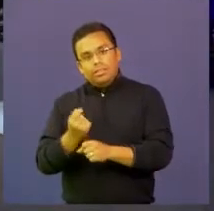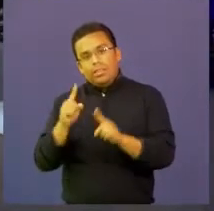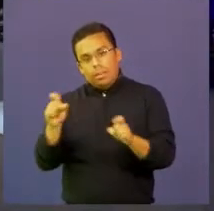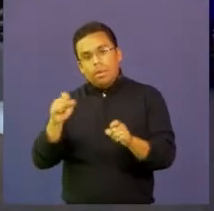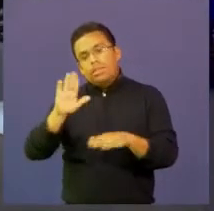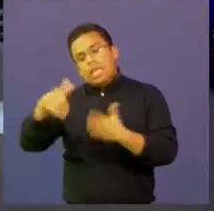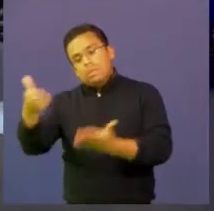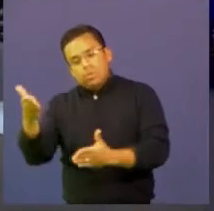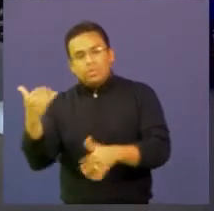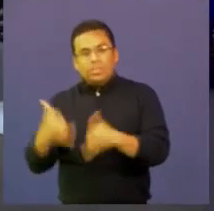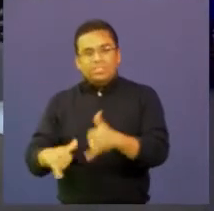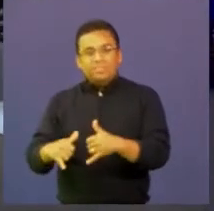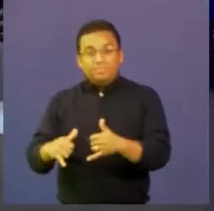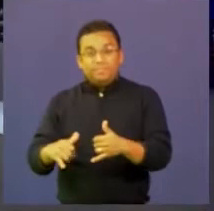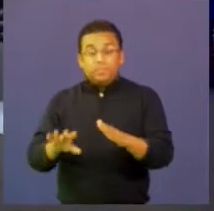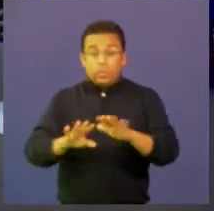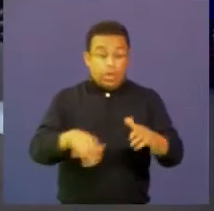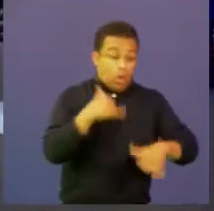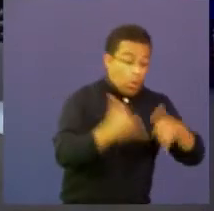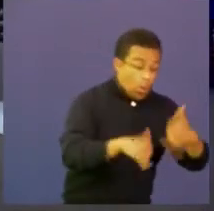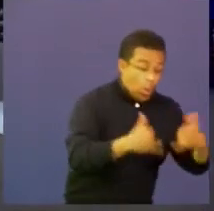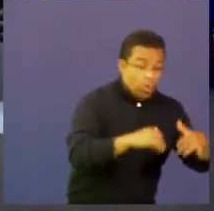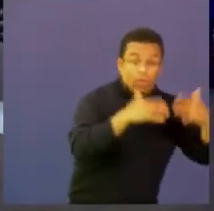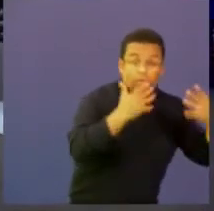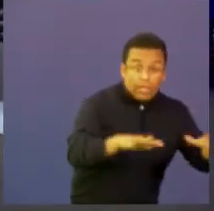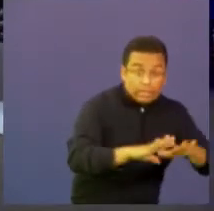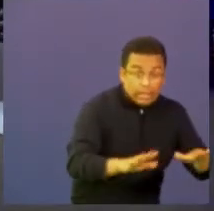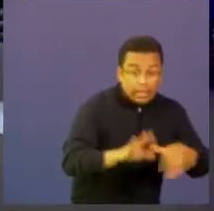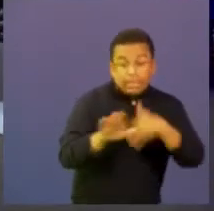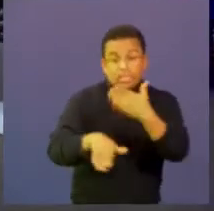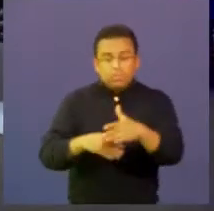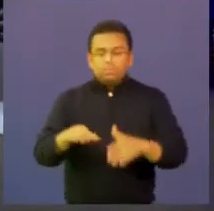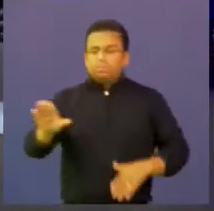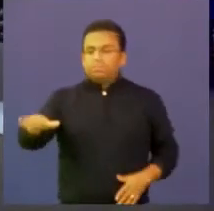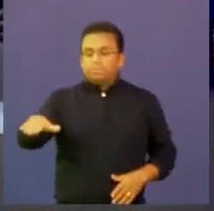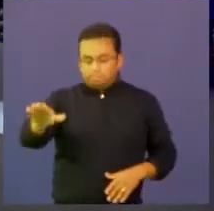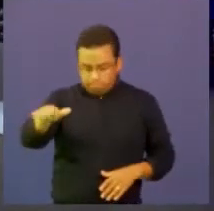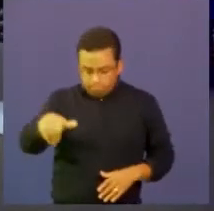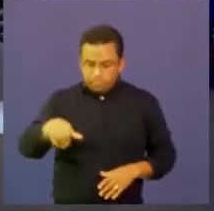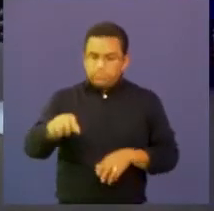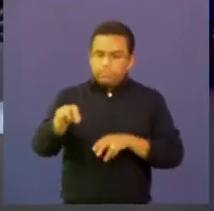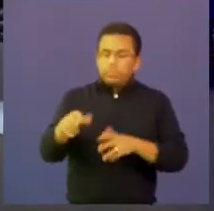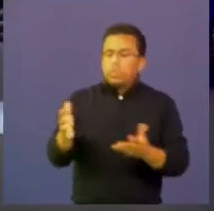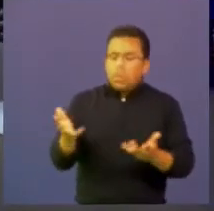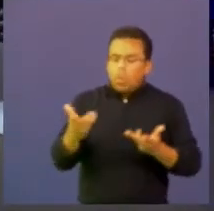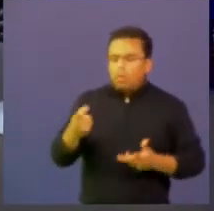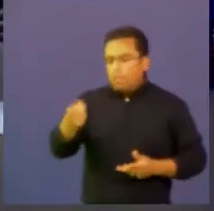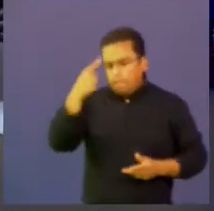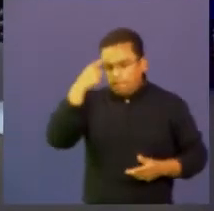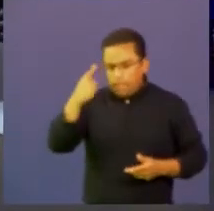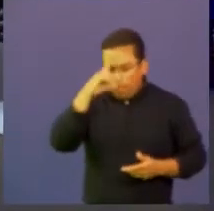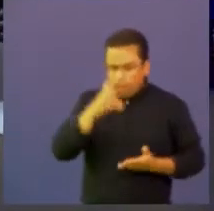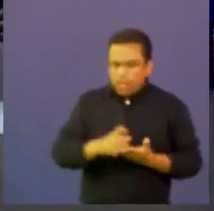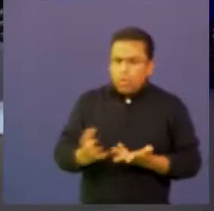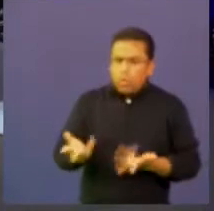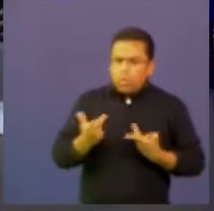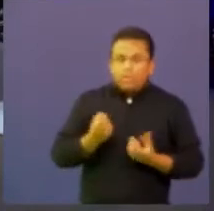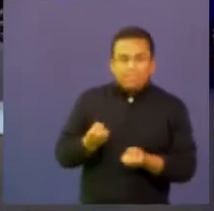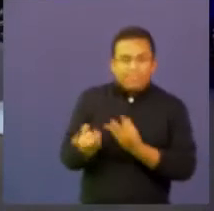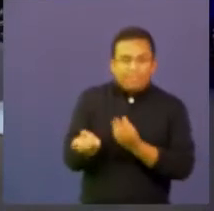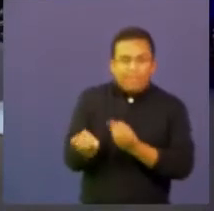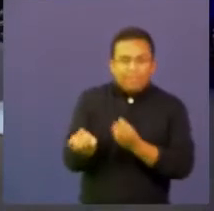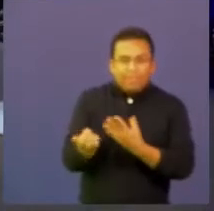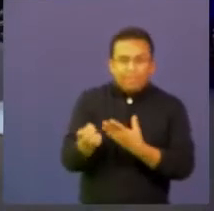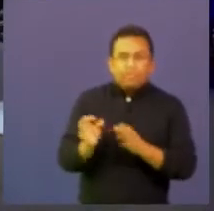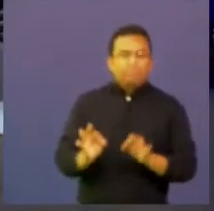retroalimentación con el estudiante en el cual le va a permitir evaluar el alcance la efectividad y la eficiencia del desarrollo del